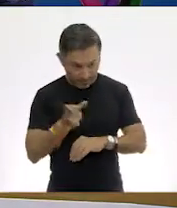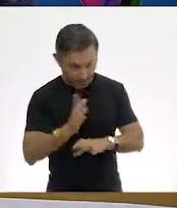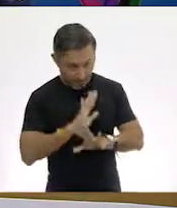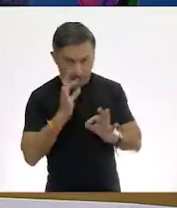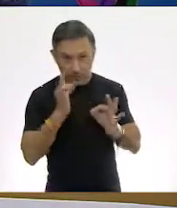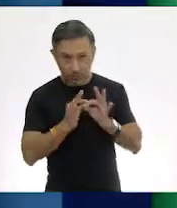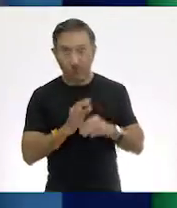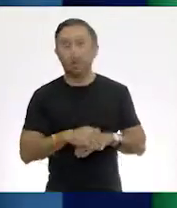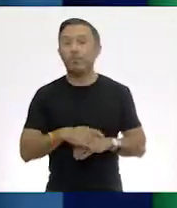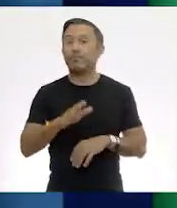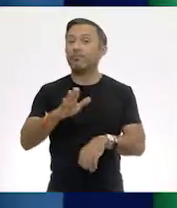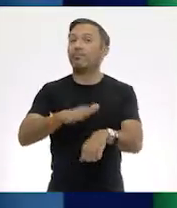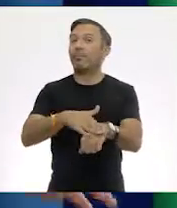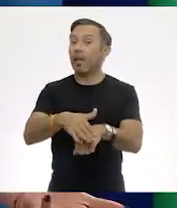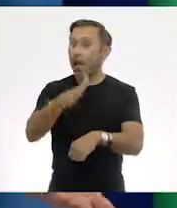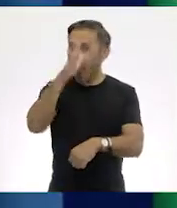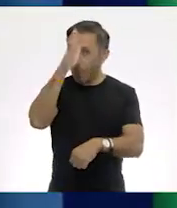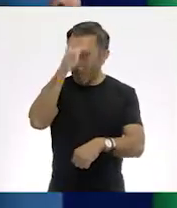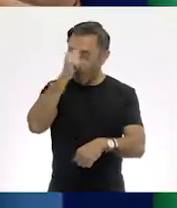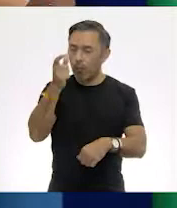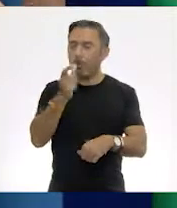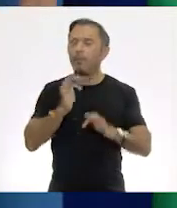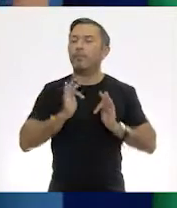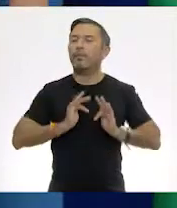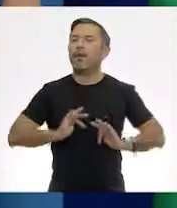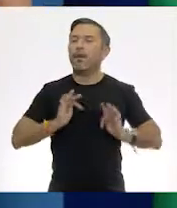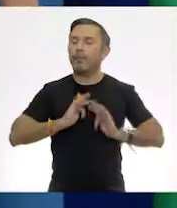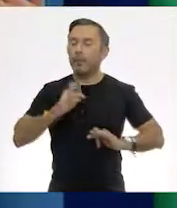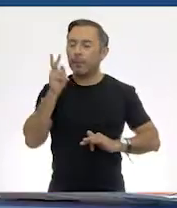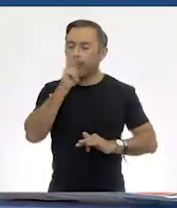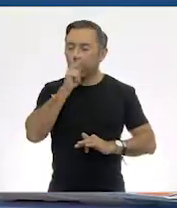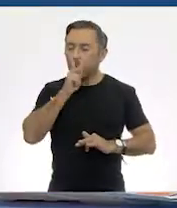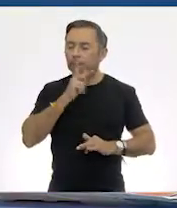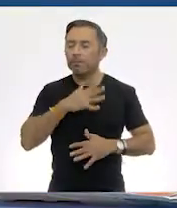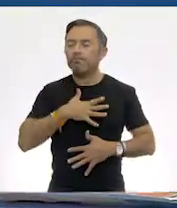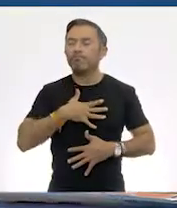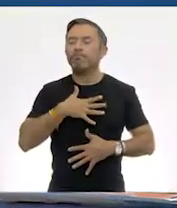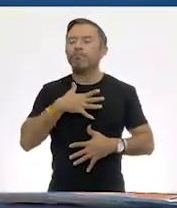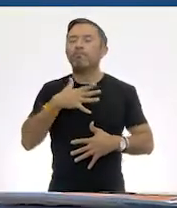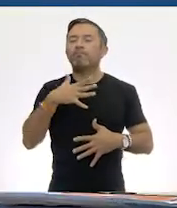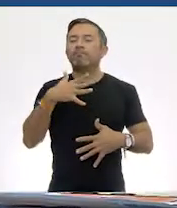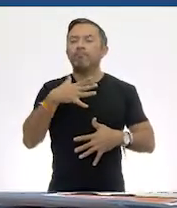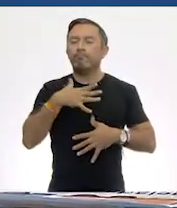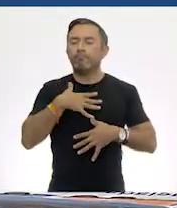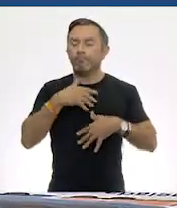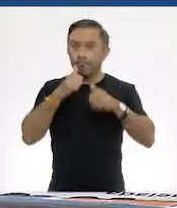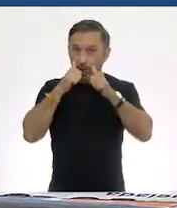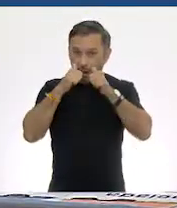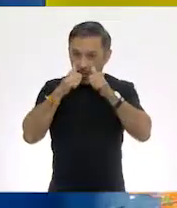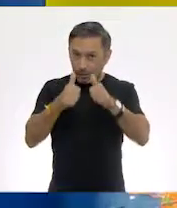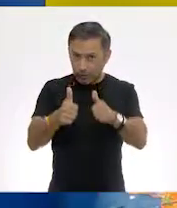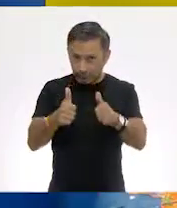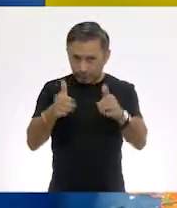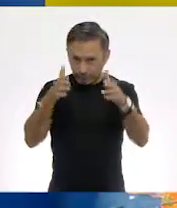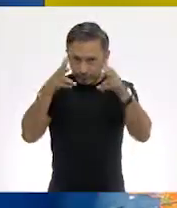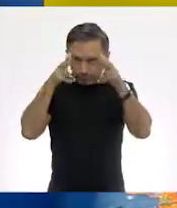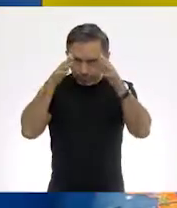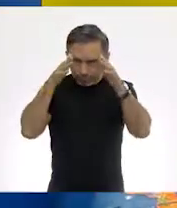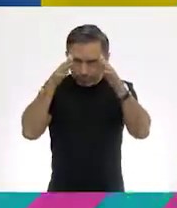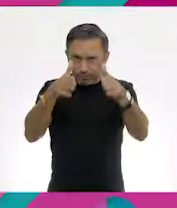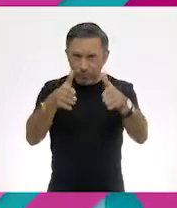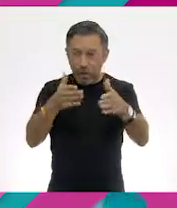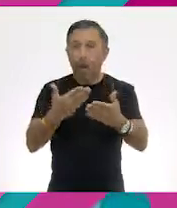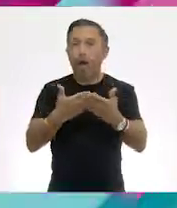Recuerden, respiren, enfoquen y vamos por el siguiente tiro.